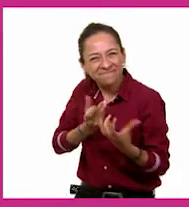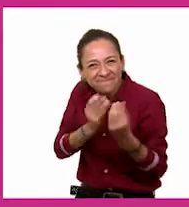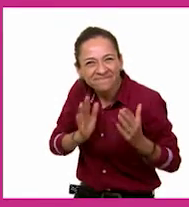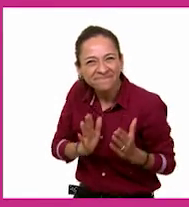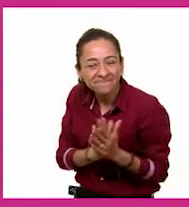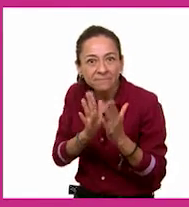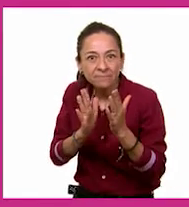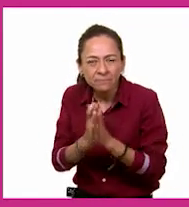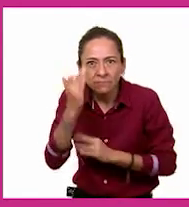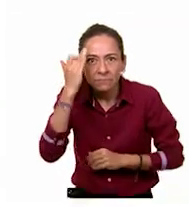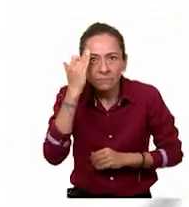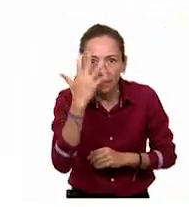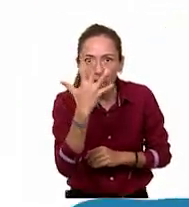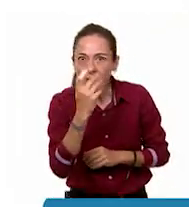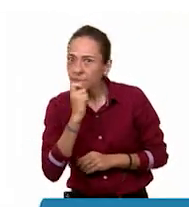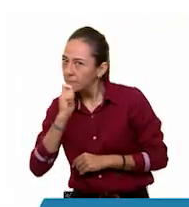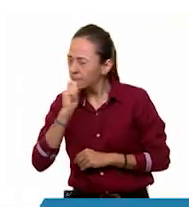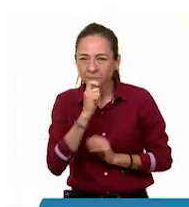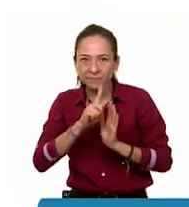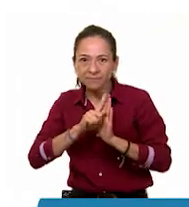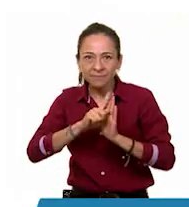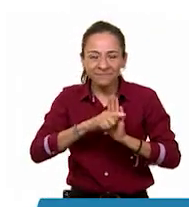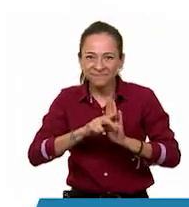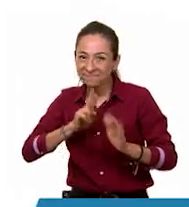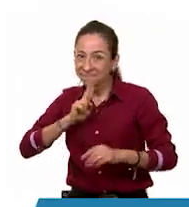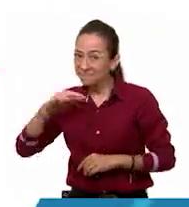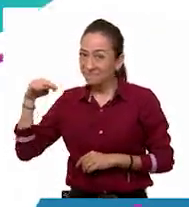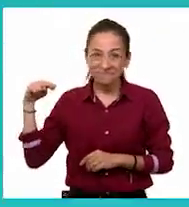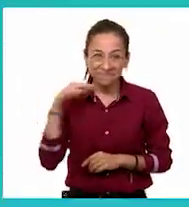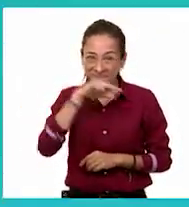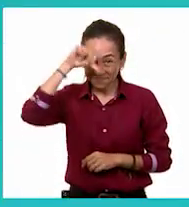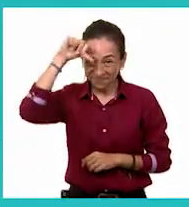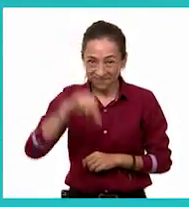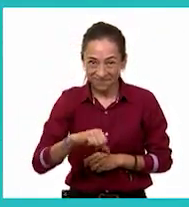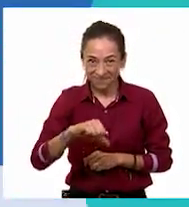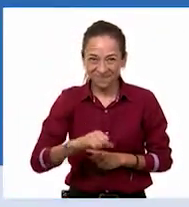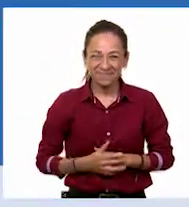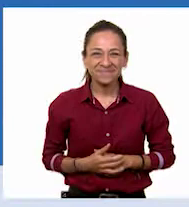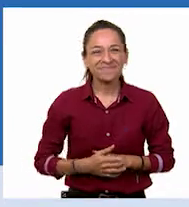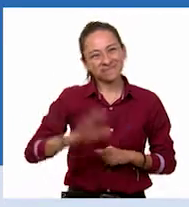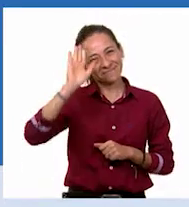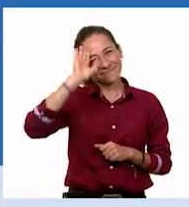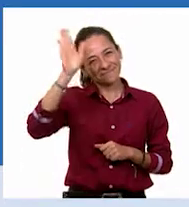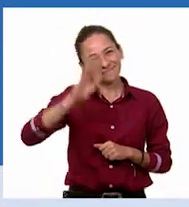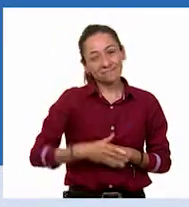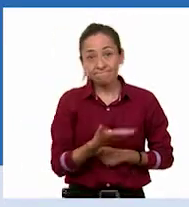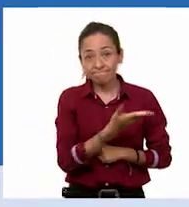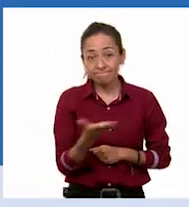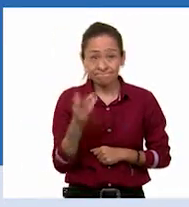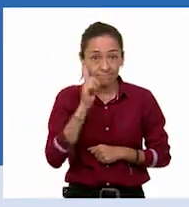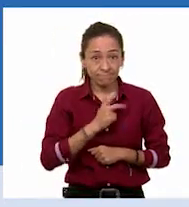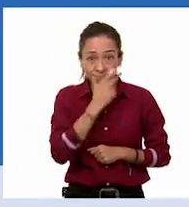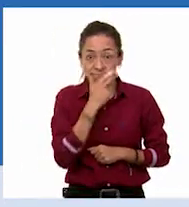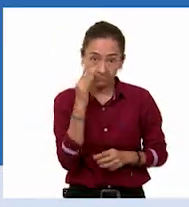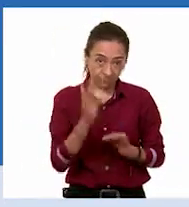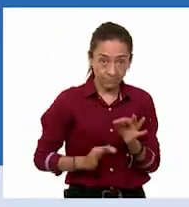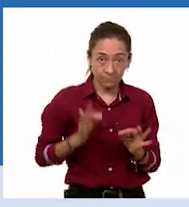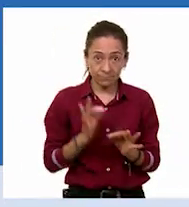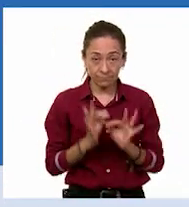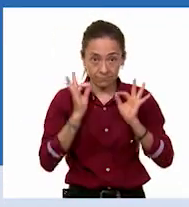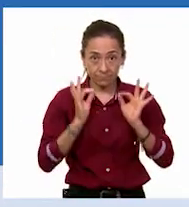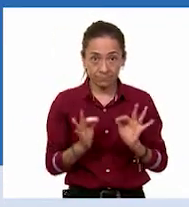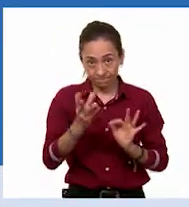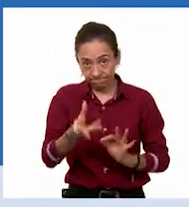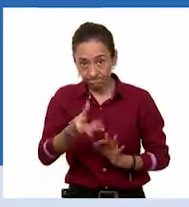cinco segundos, vamos a contestar. ¡Hola! ¿Listos y listas para Aprende Rápido?